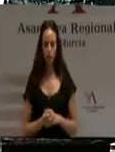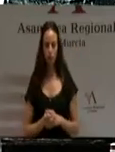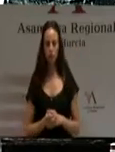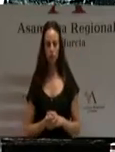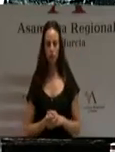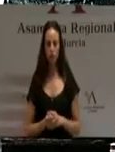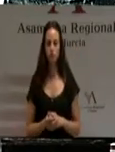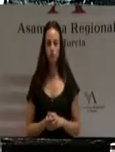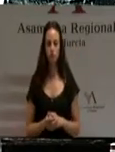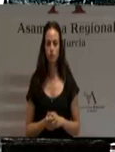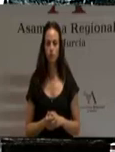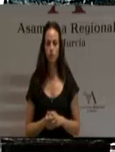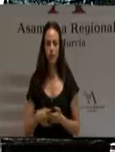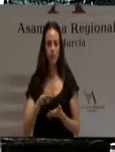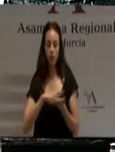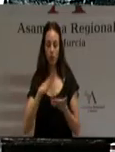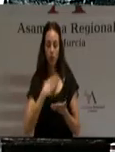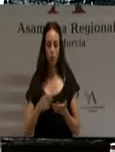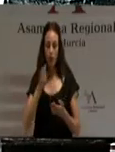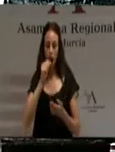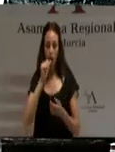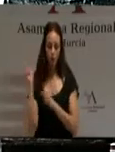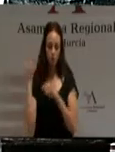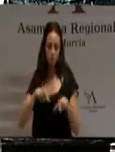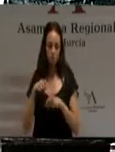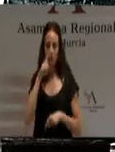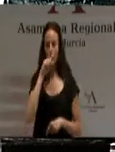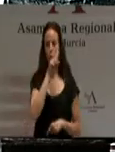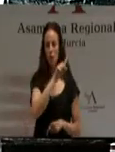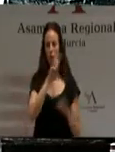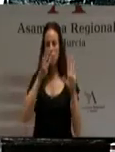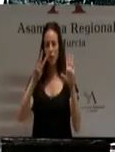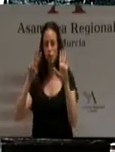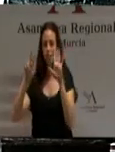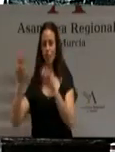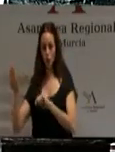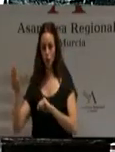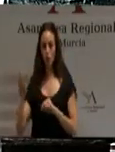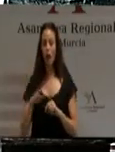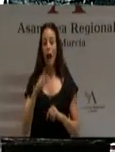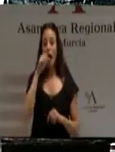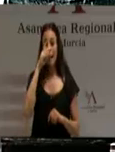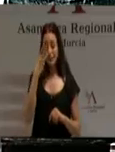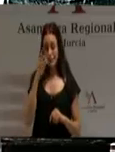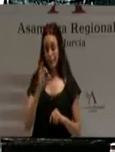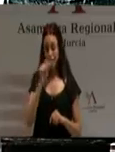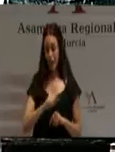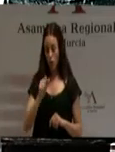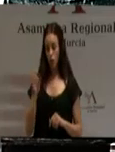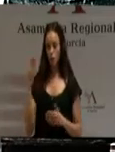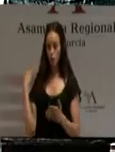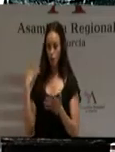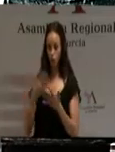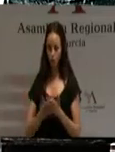llegaron a la región en el año 1979, hace ahora 35 años. El trapase tajo